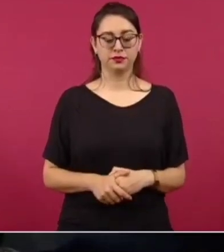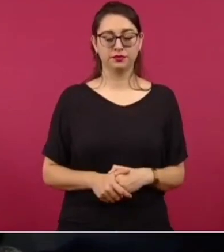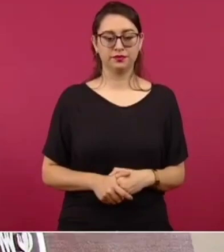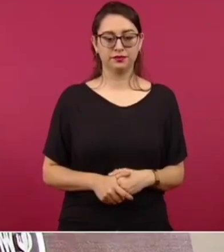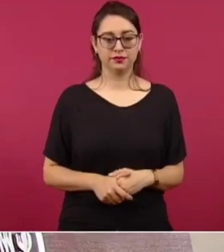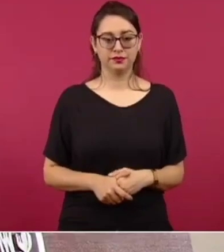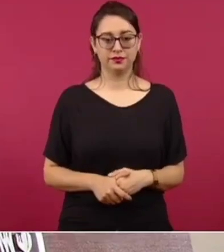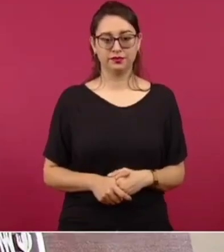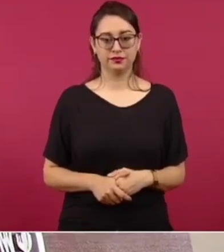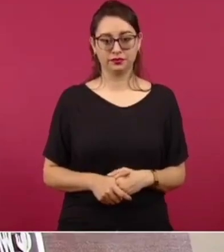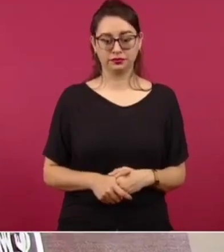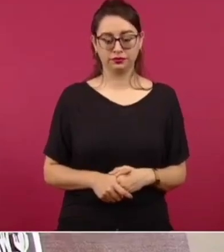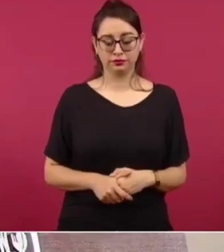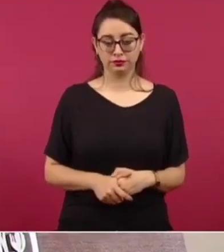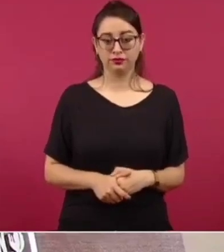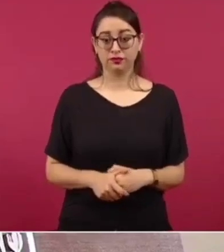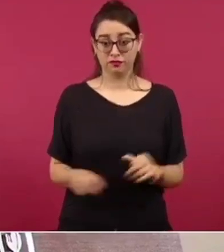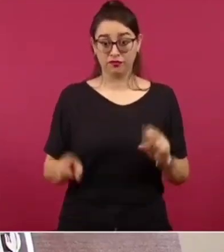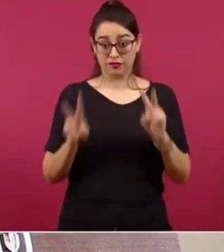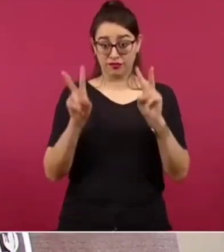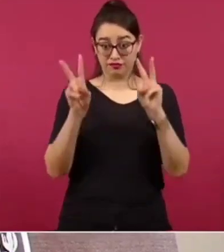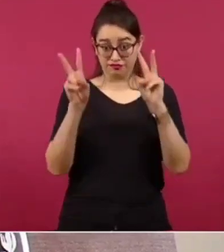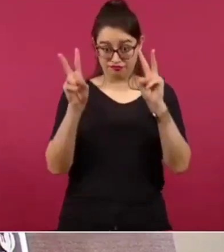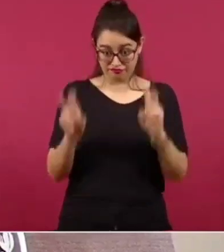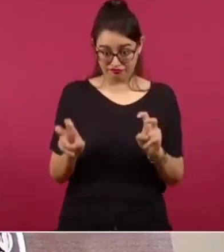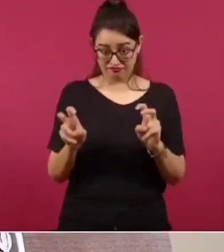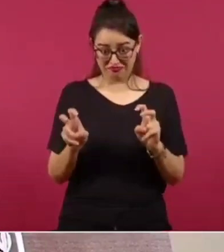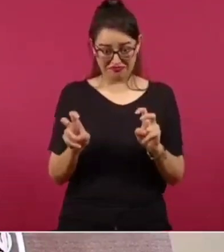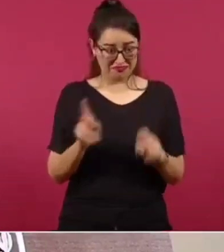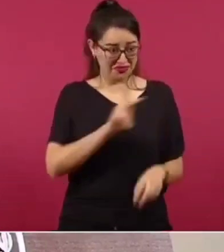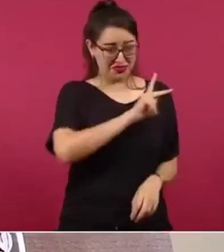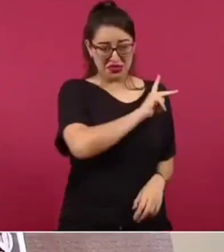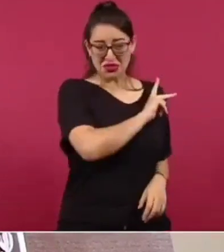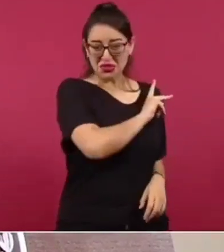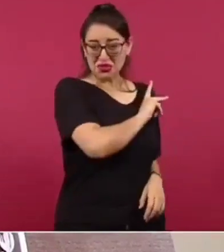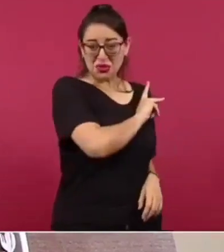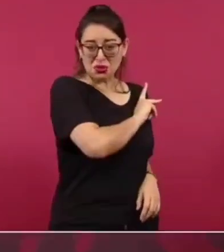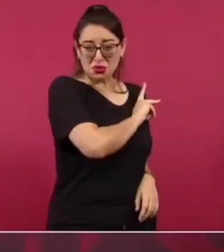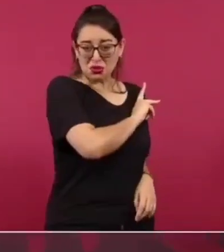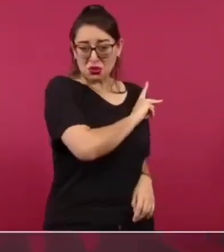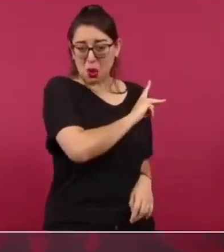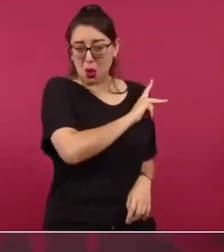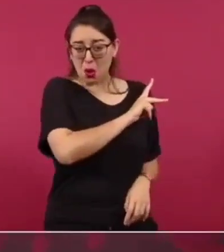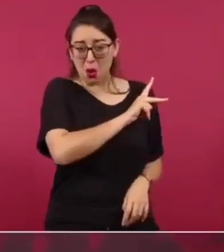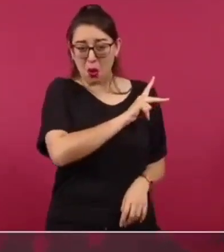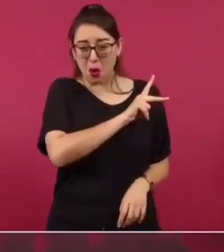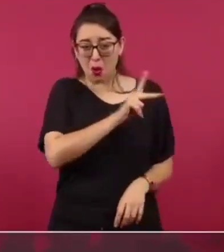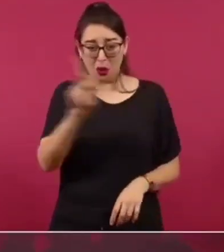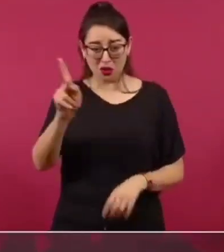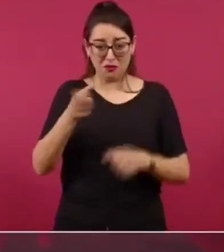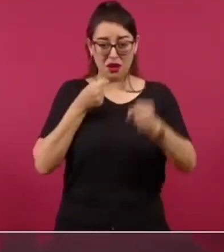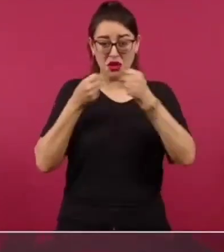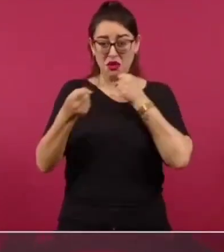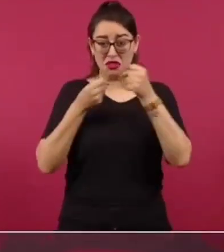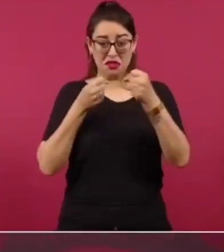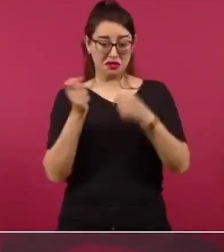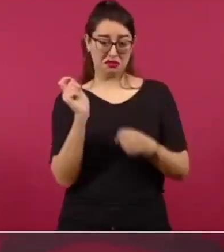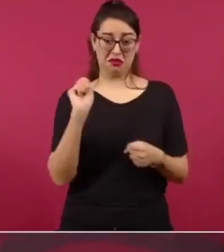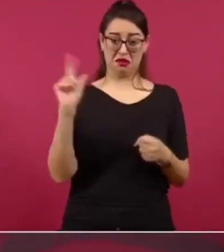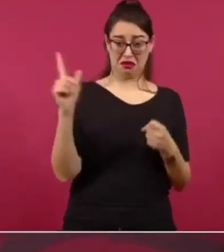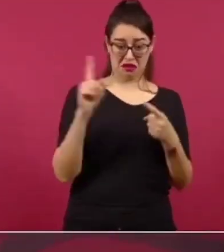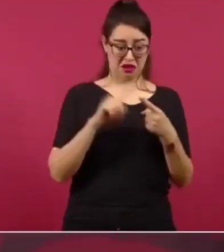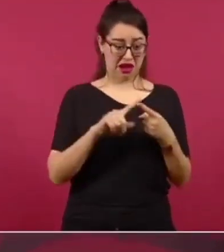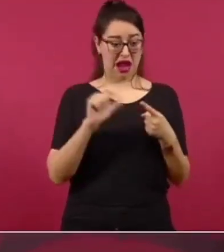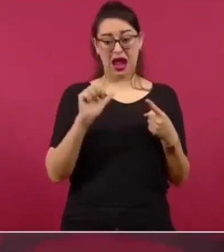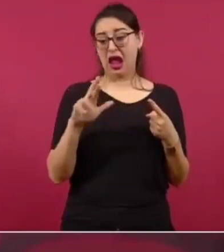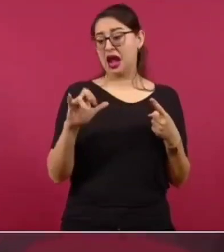van a ver que está Proceso, que está Carmen Aristegui, que está López